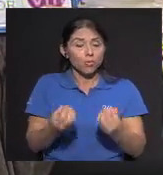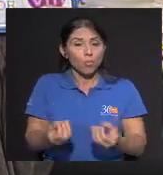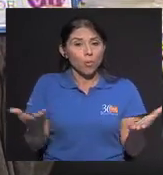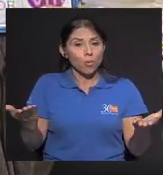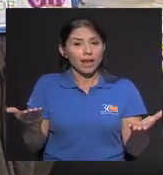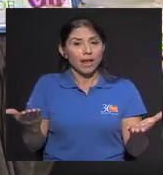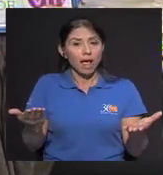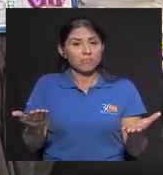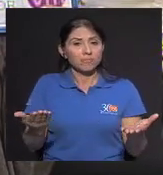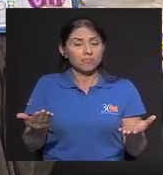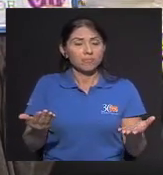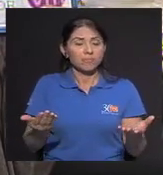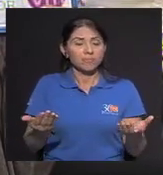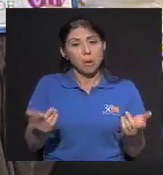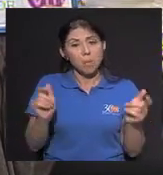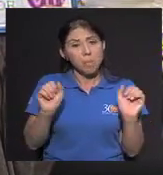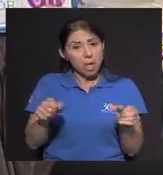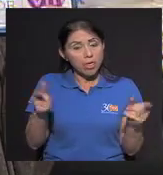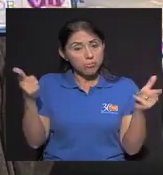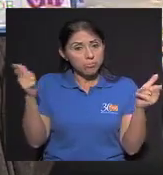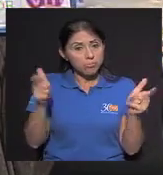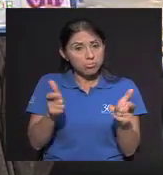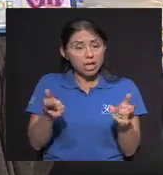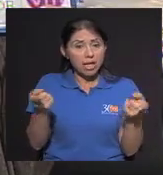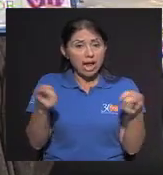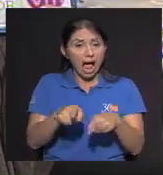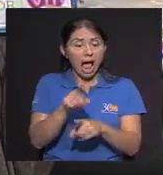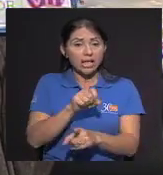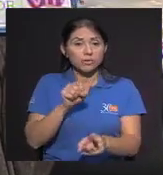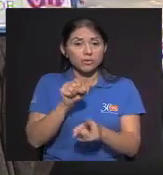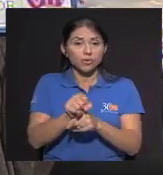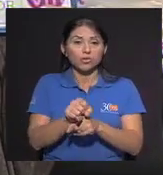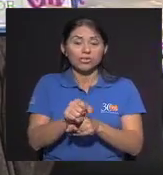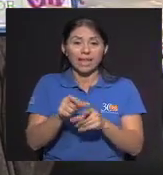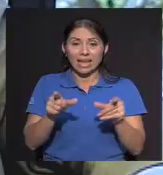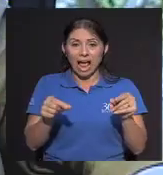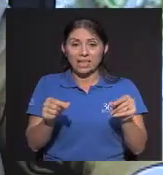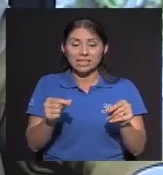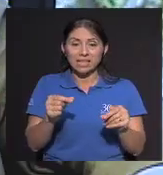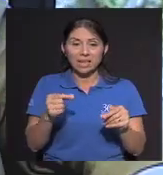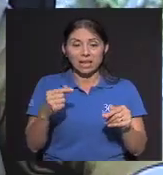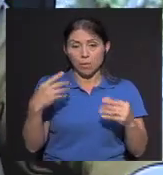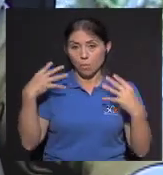incidencia De casos De cáncer Pulmonar?